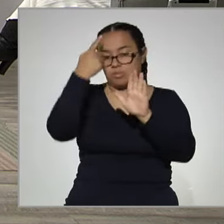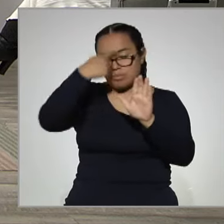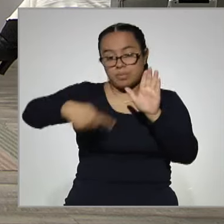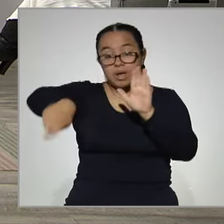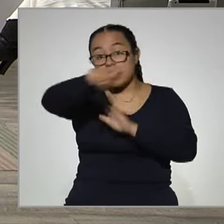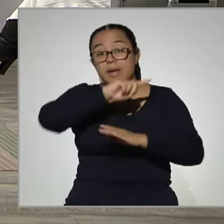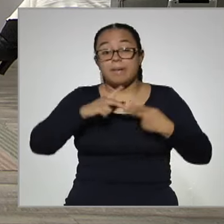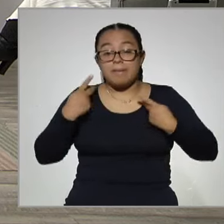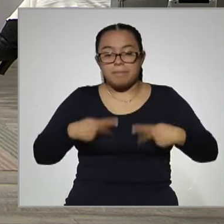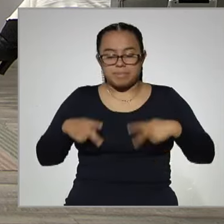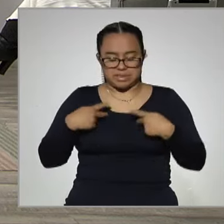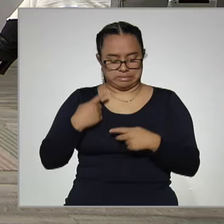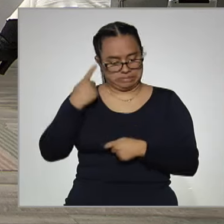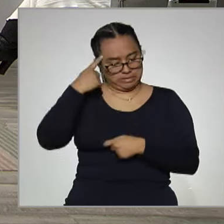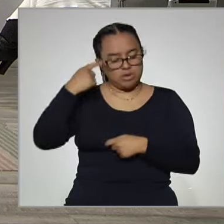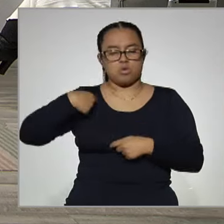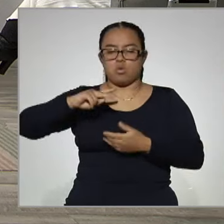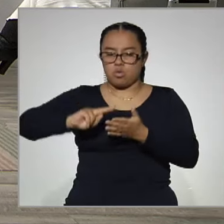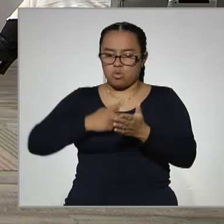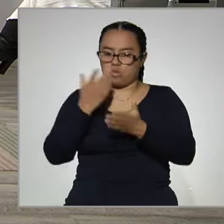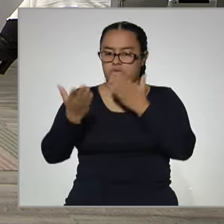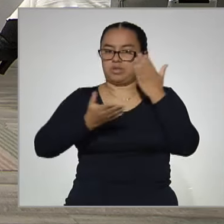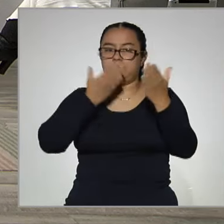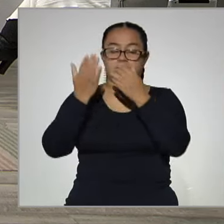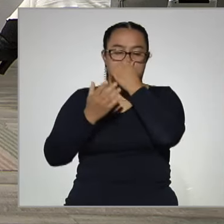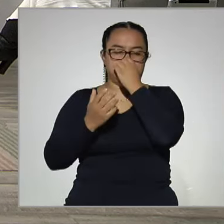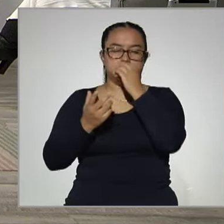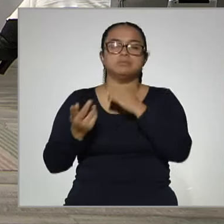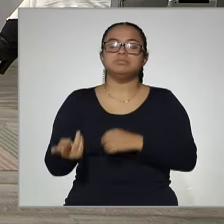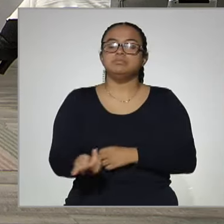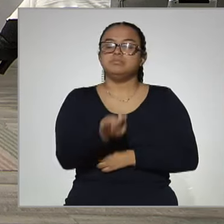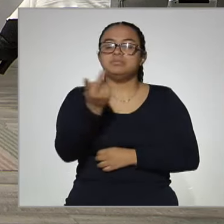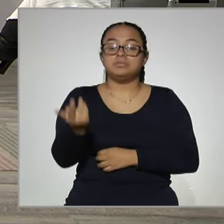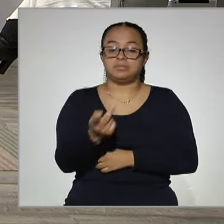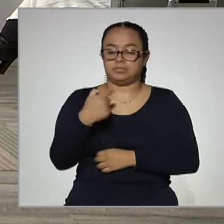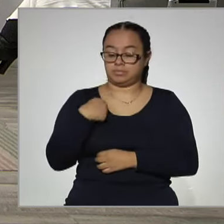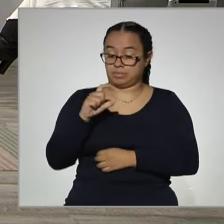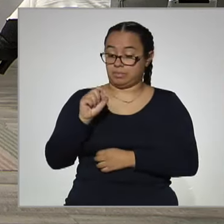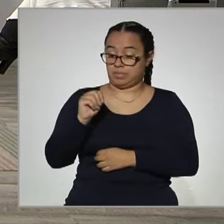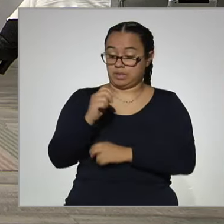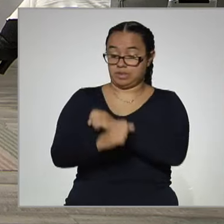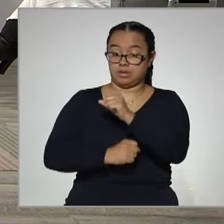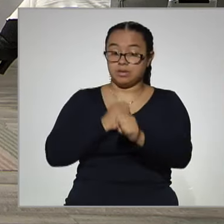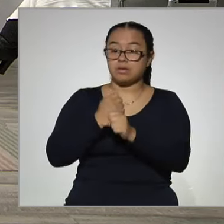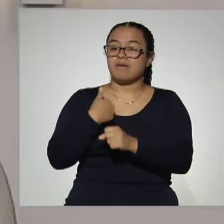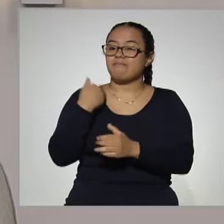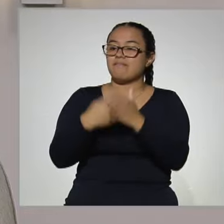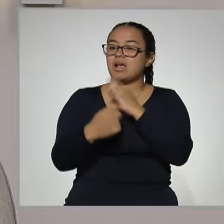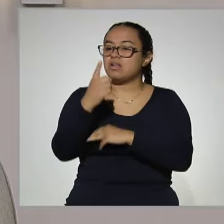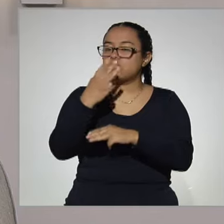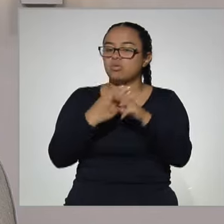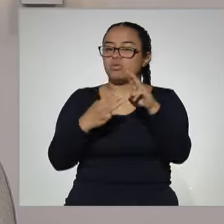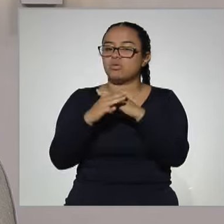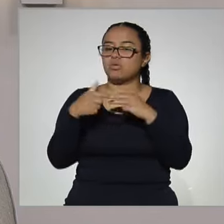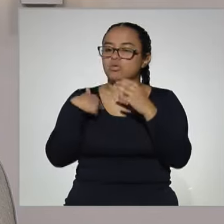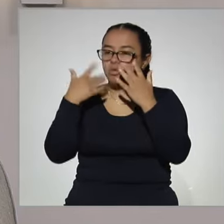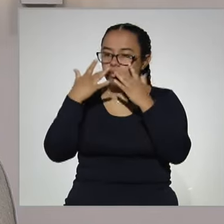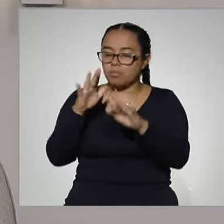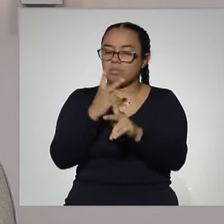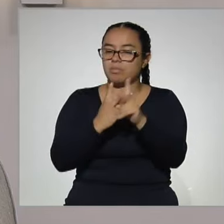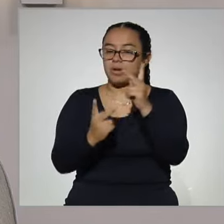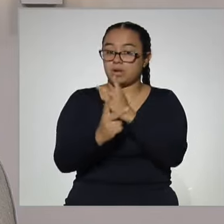viendo retomen sus estudios. La pregunta que nos hacen, a los 29 años debió una materia, abandonó el bachillerato,